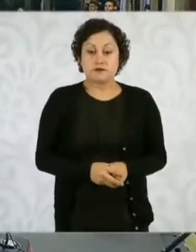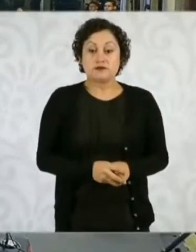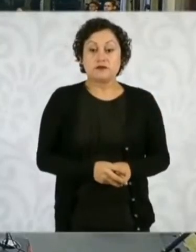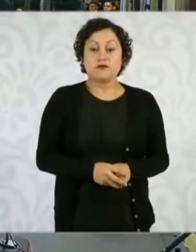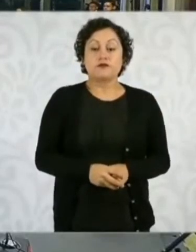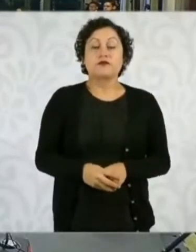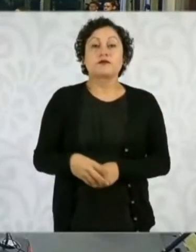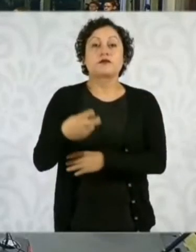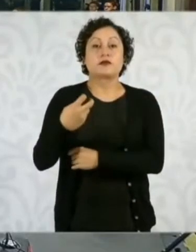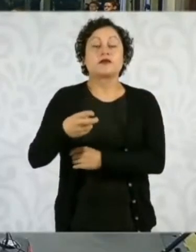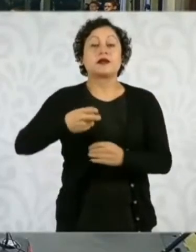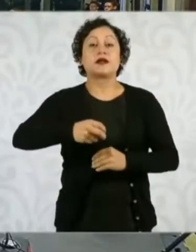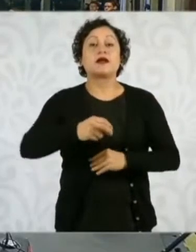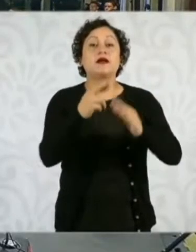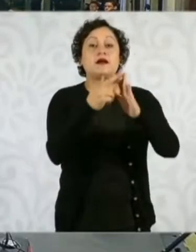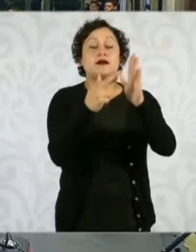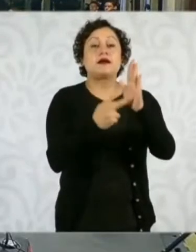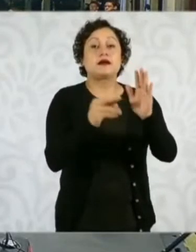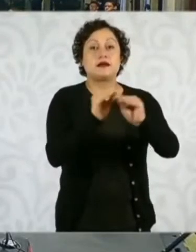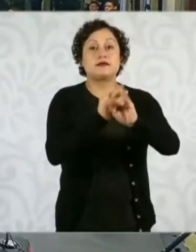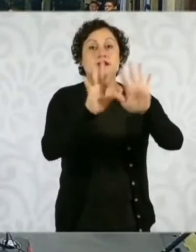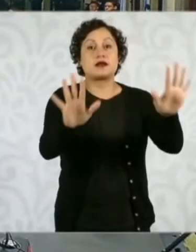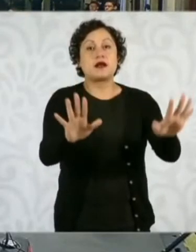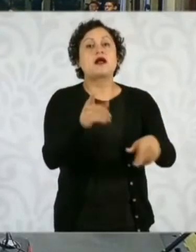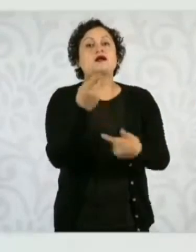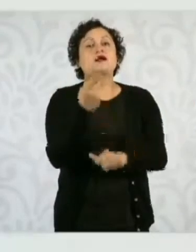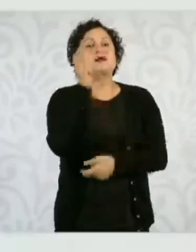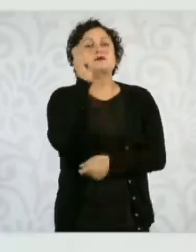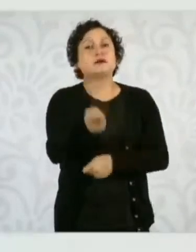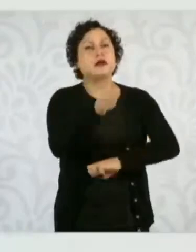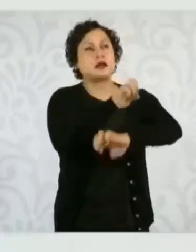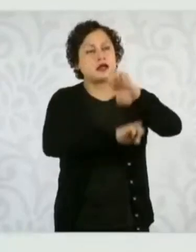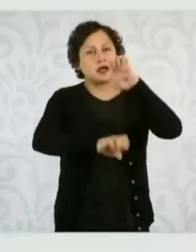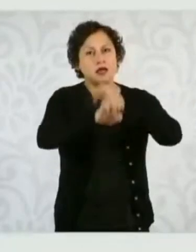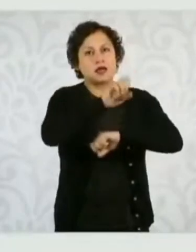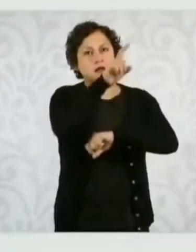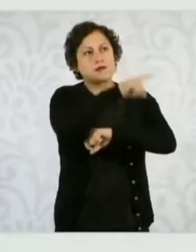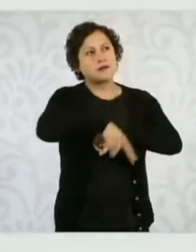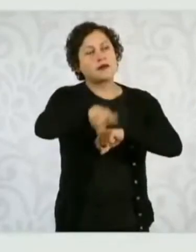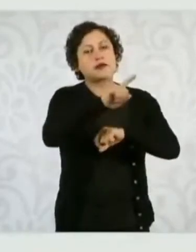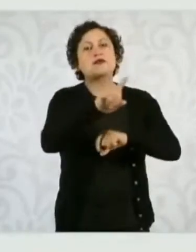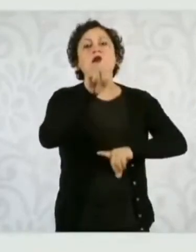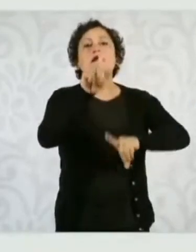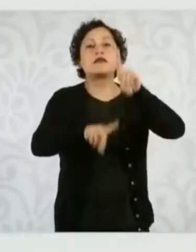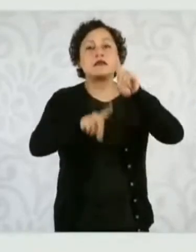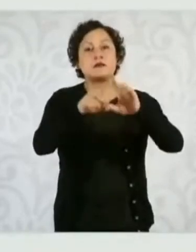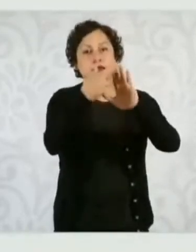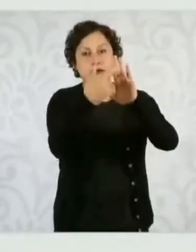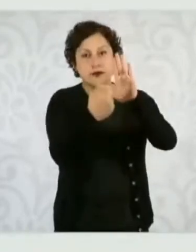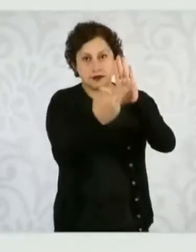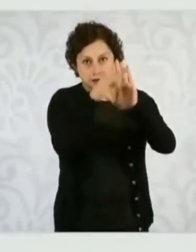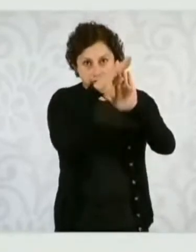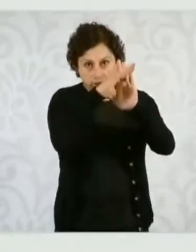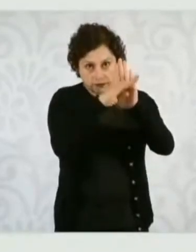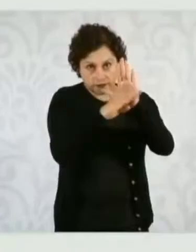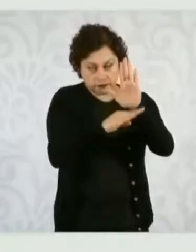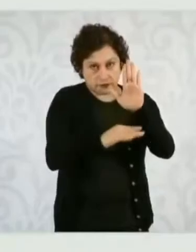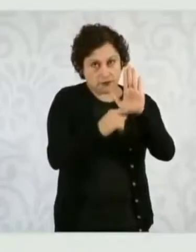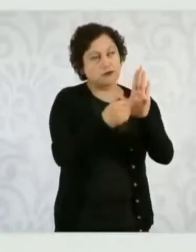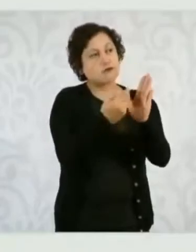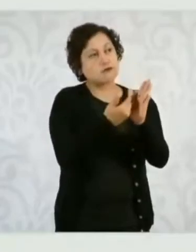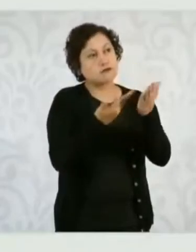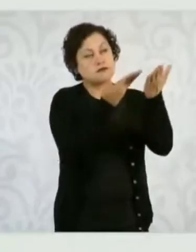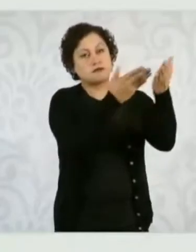claras van a permitir la participación ordenada acorde a las necesidades del país por cada una de las regiones. Se va a